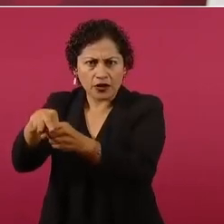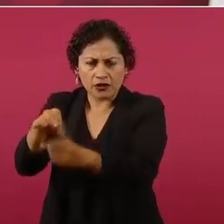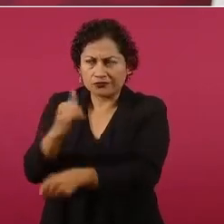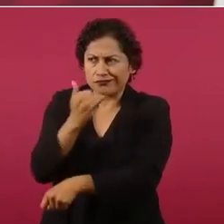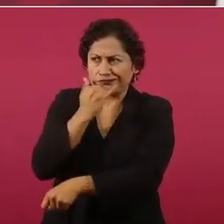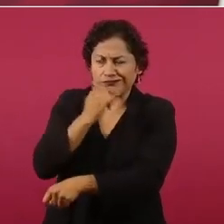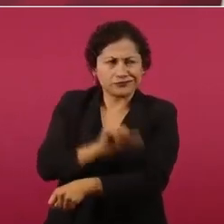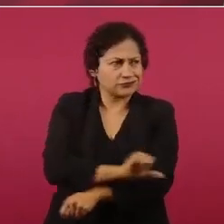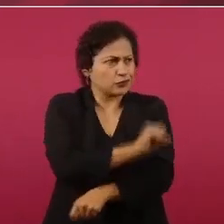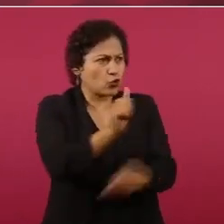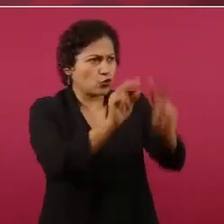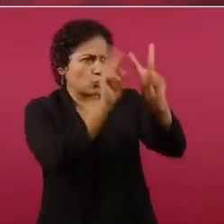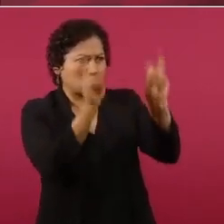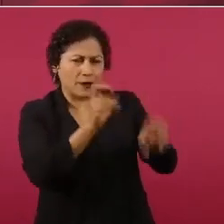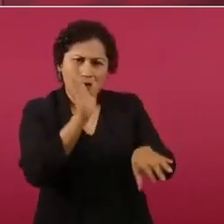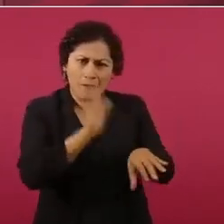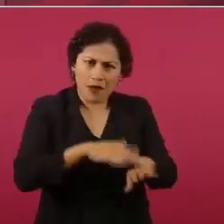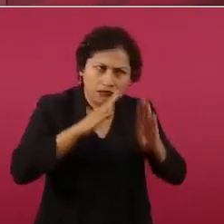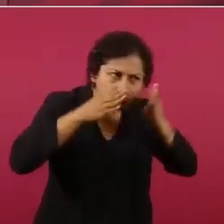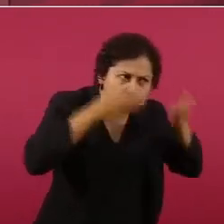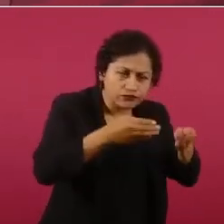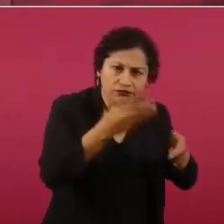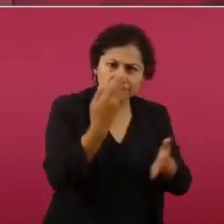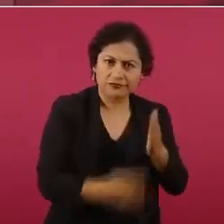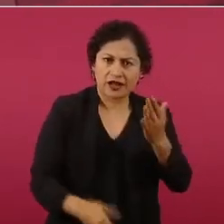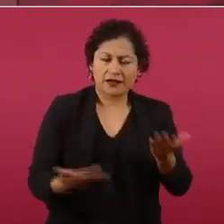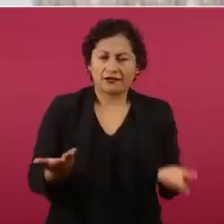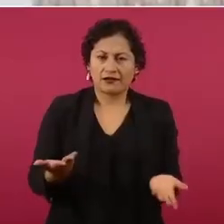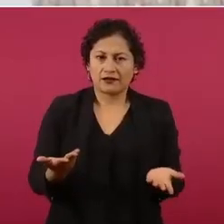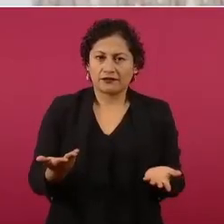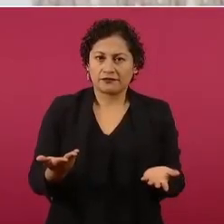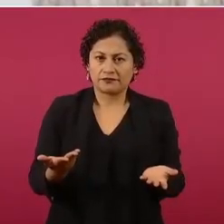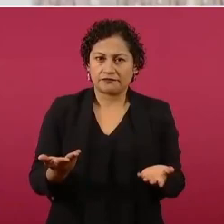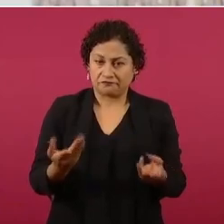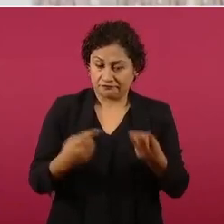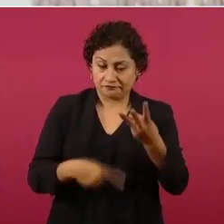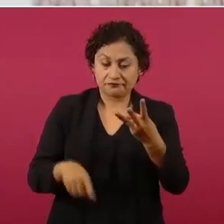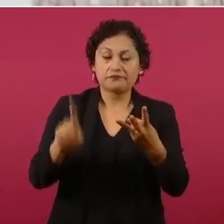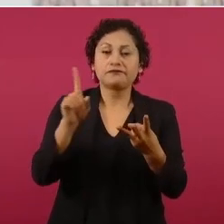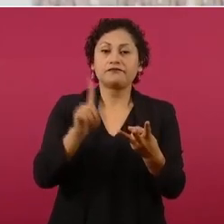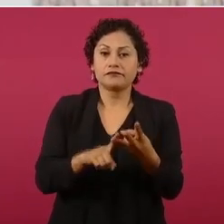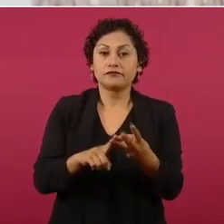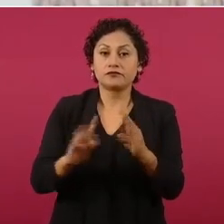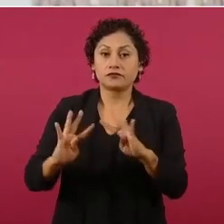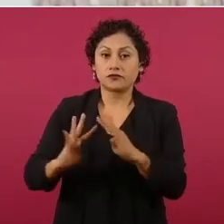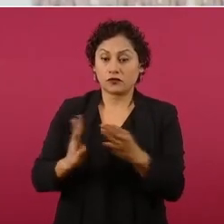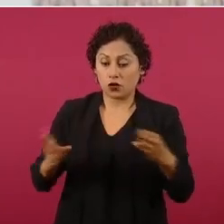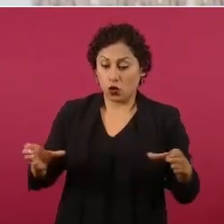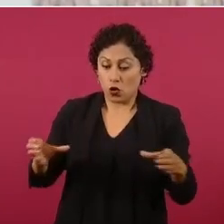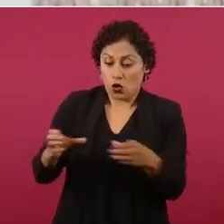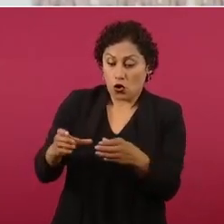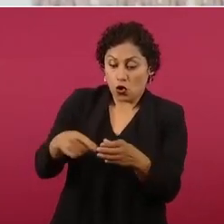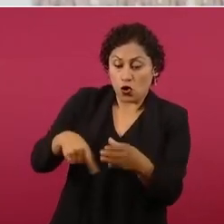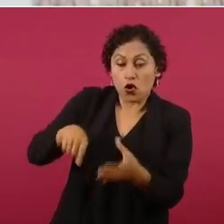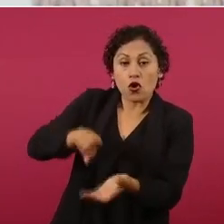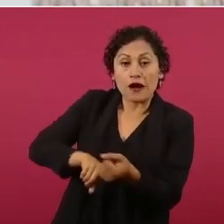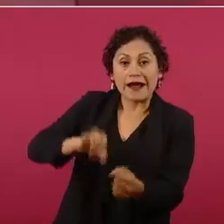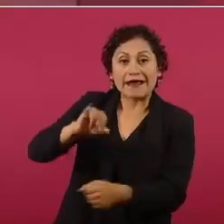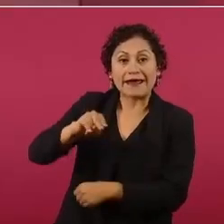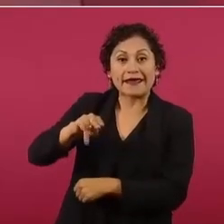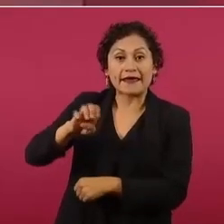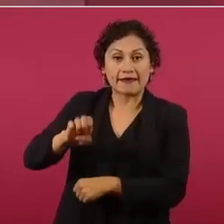¿Por qué los consejeros del INE ganan el doble